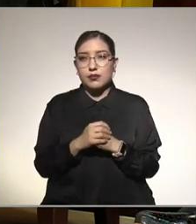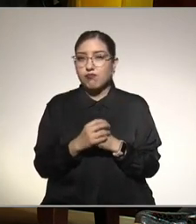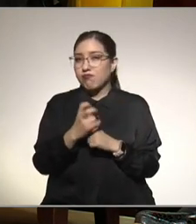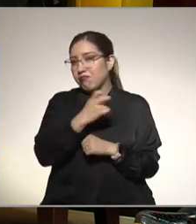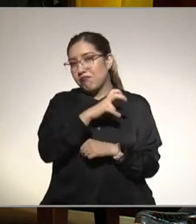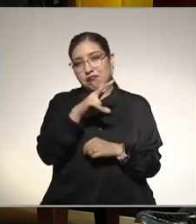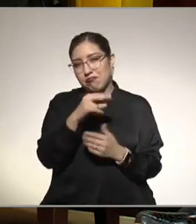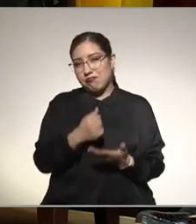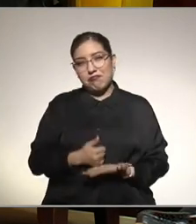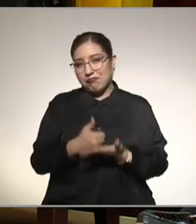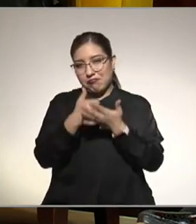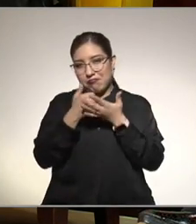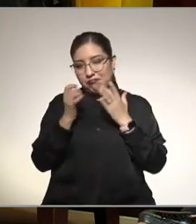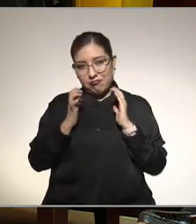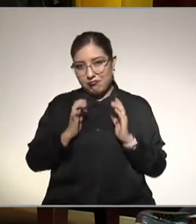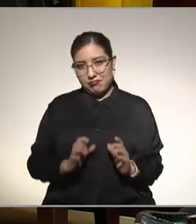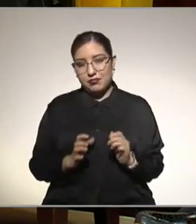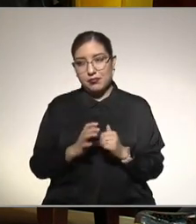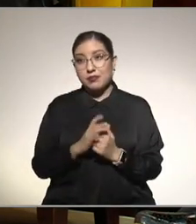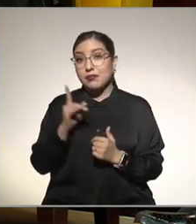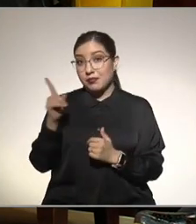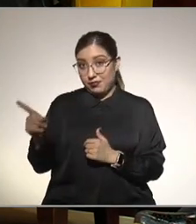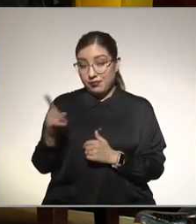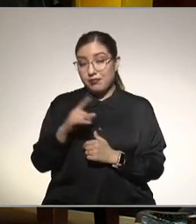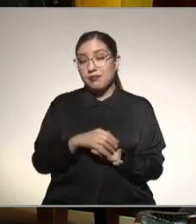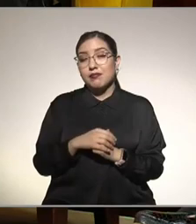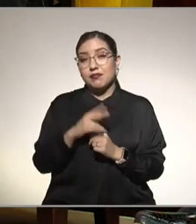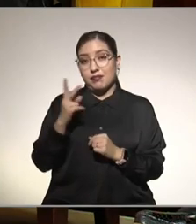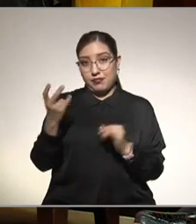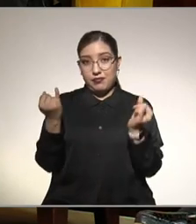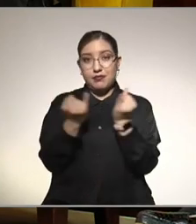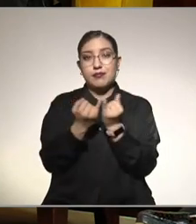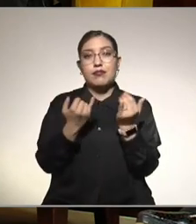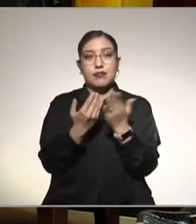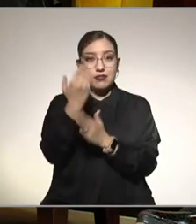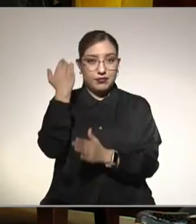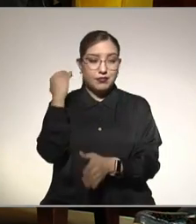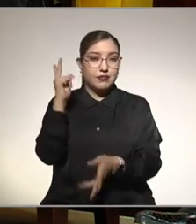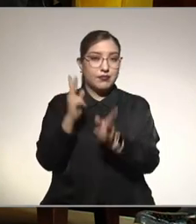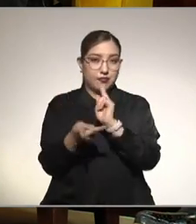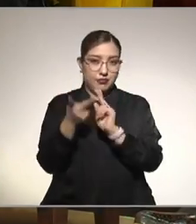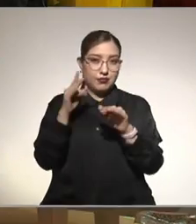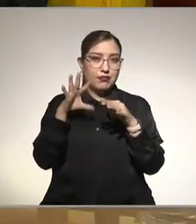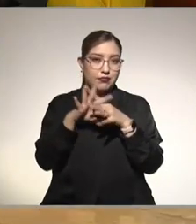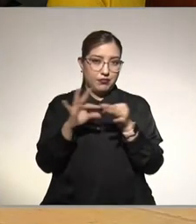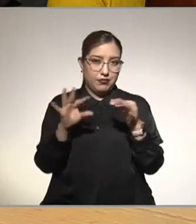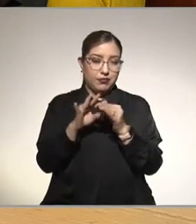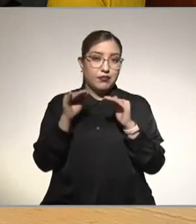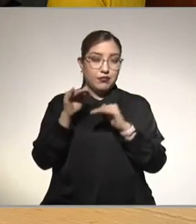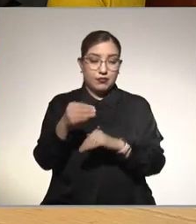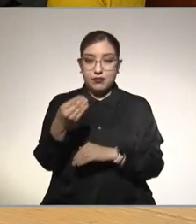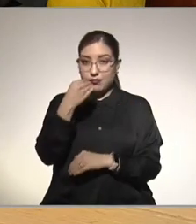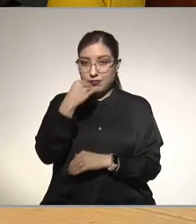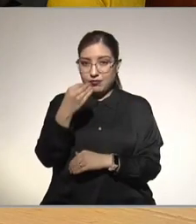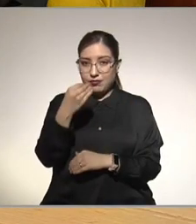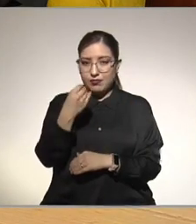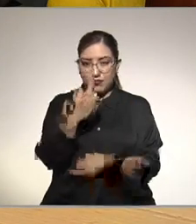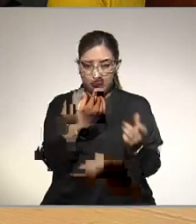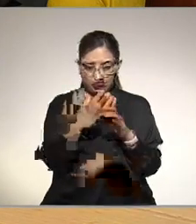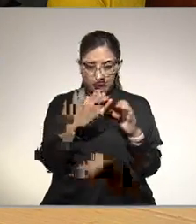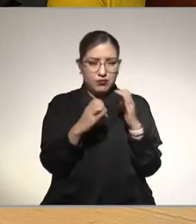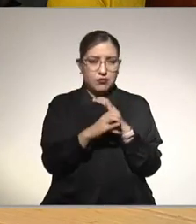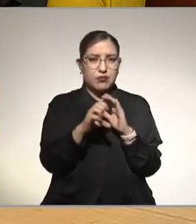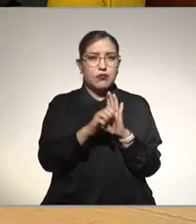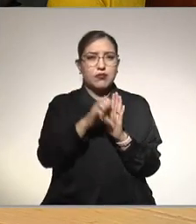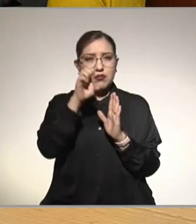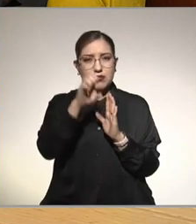ayudar y hablando de carbohidratos recuerden que también hicimos un programa ya sobre la alimentación hay carbohidratos de buen origen como